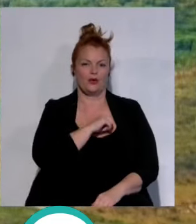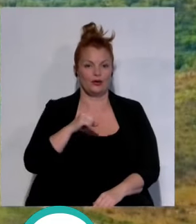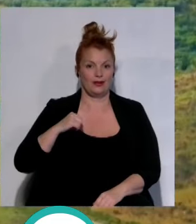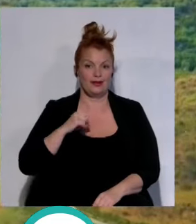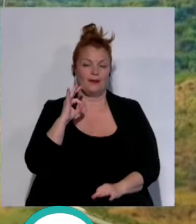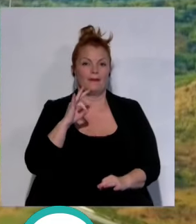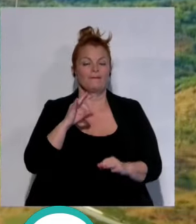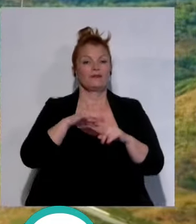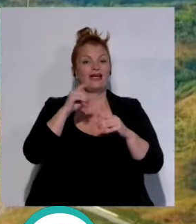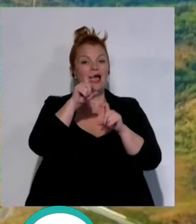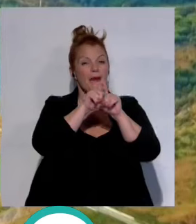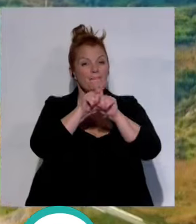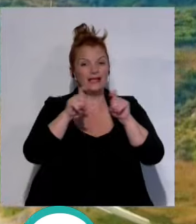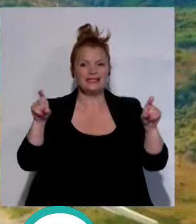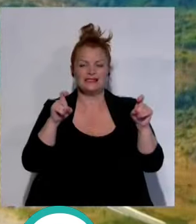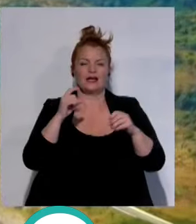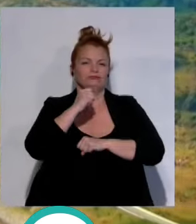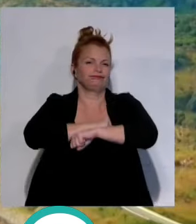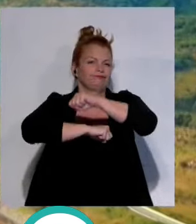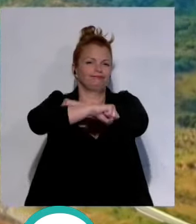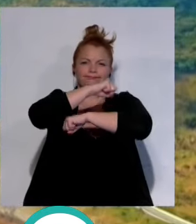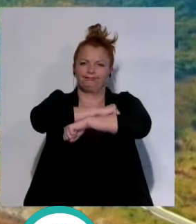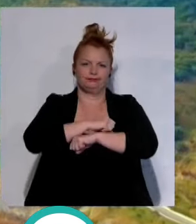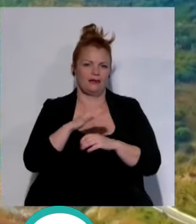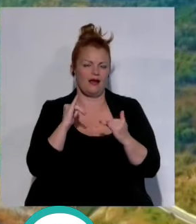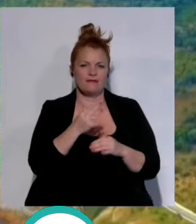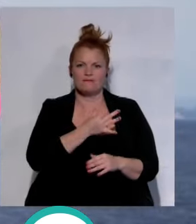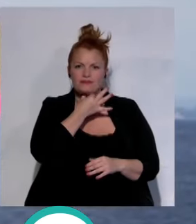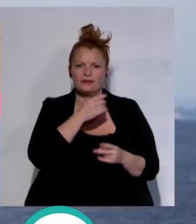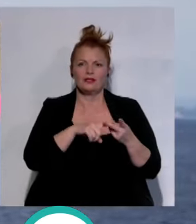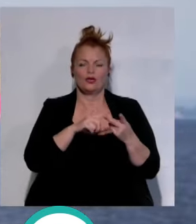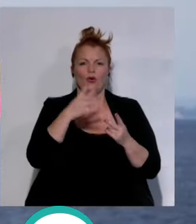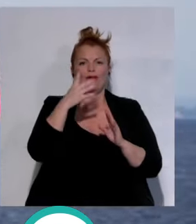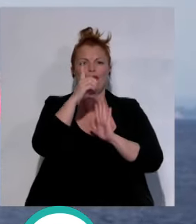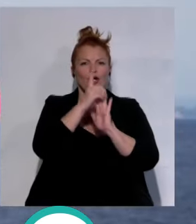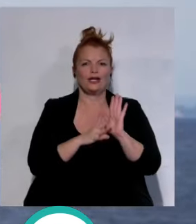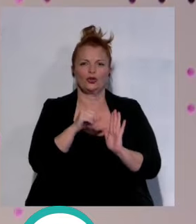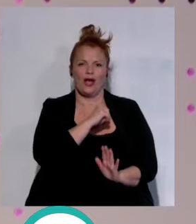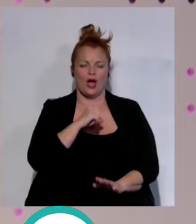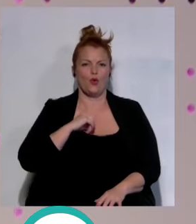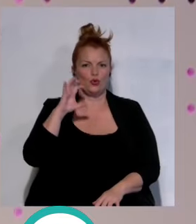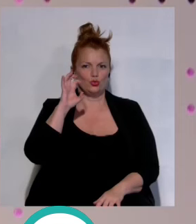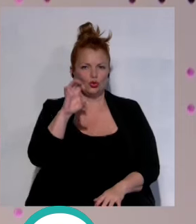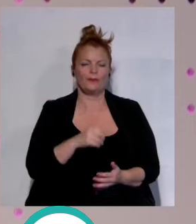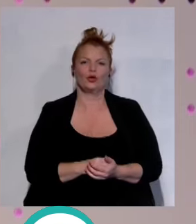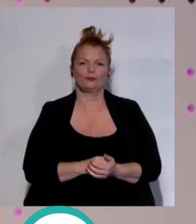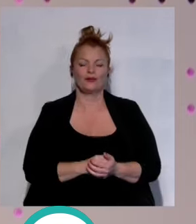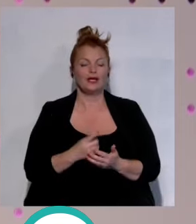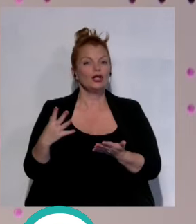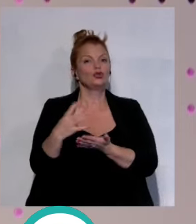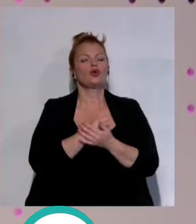señalado que las empresas se encuentran desbordadas, aunque se dan pasos como el cuarto decreto autonómico. Que todos veamos